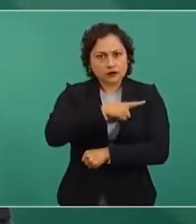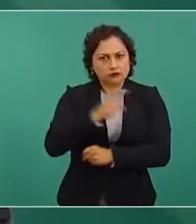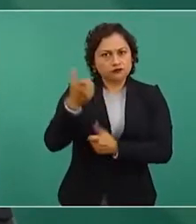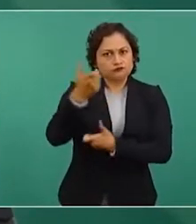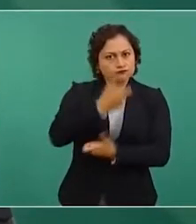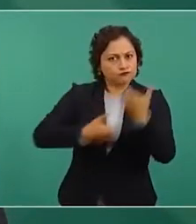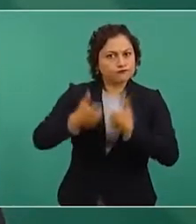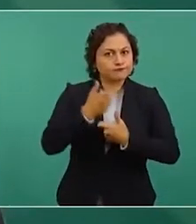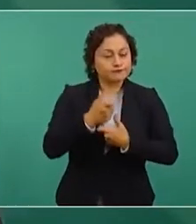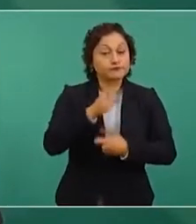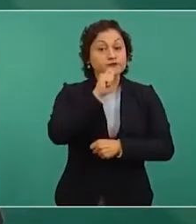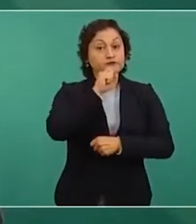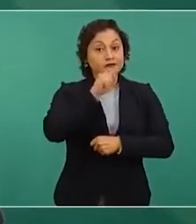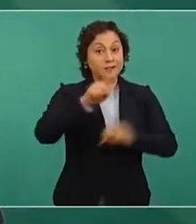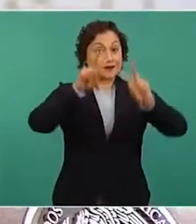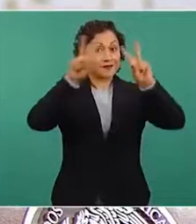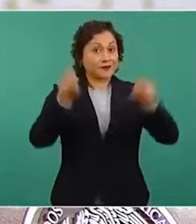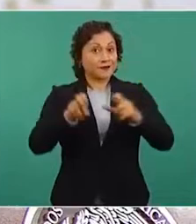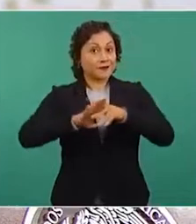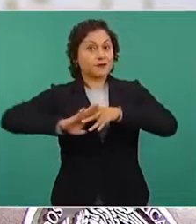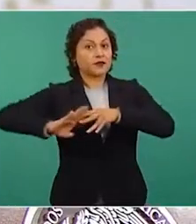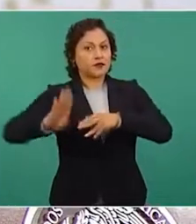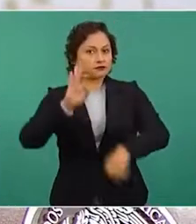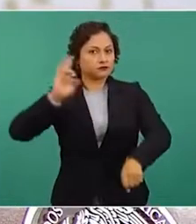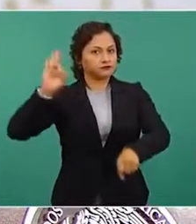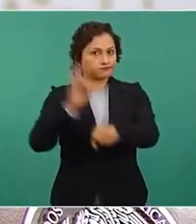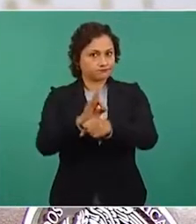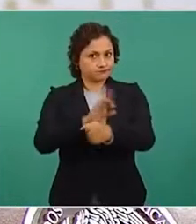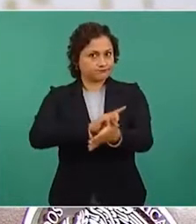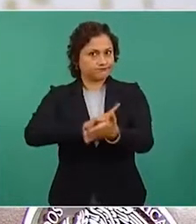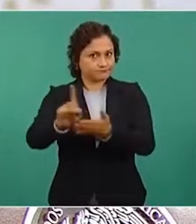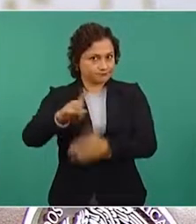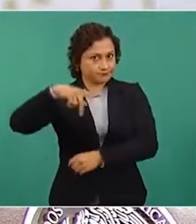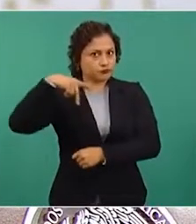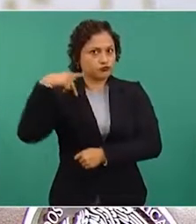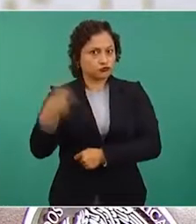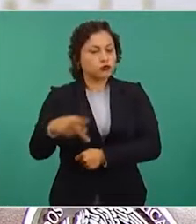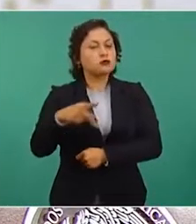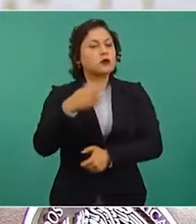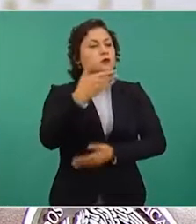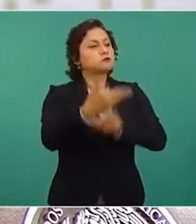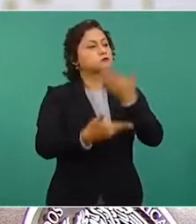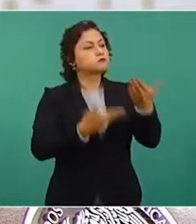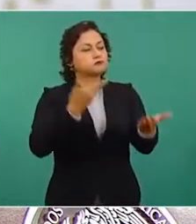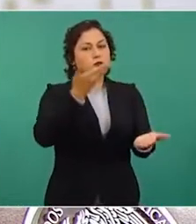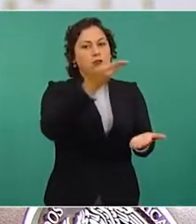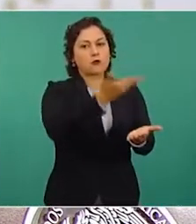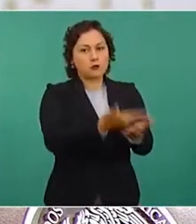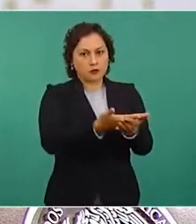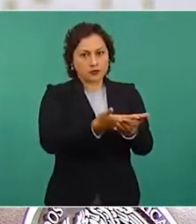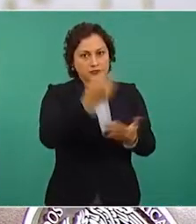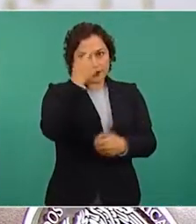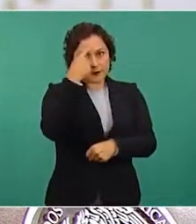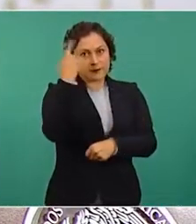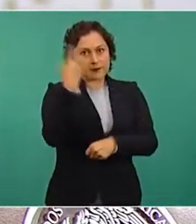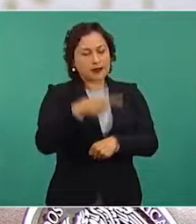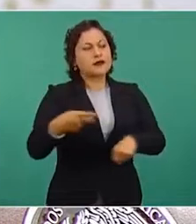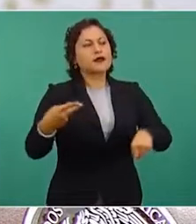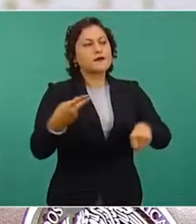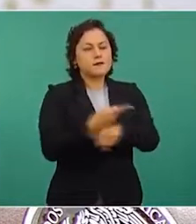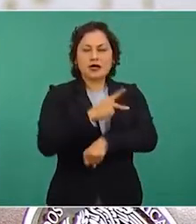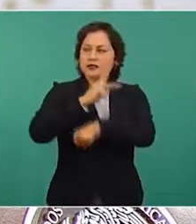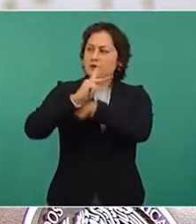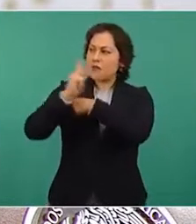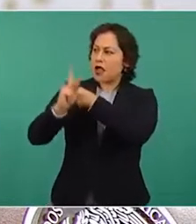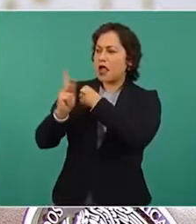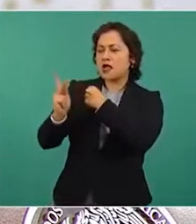los migrantes y se avanzó en la propuesta para atender el desarrollo de las regiones que expulsan a su gente. Mientras